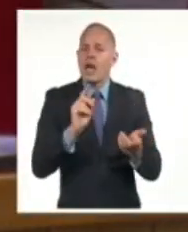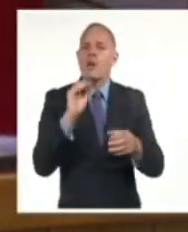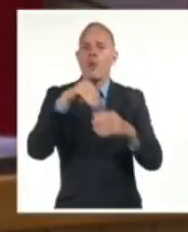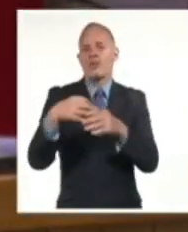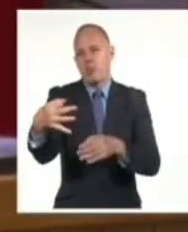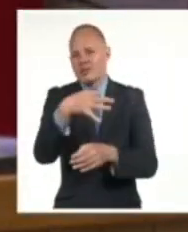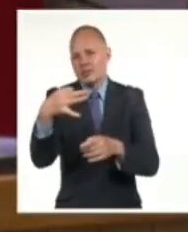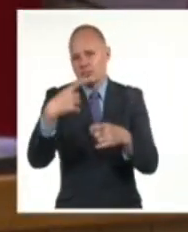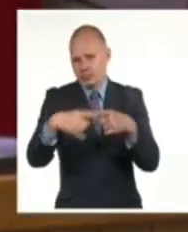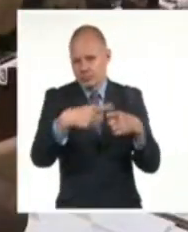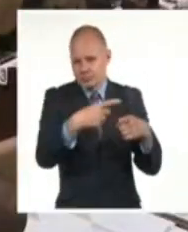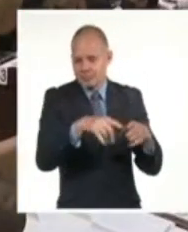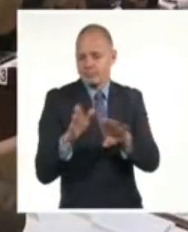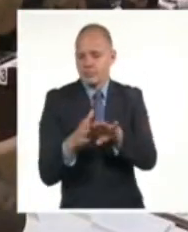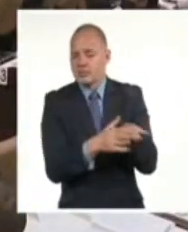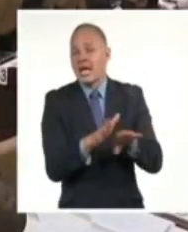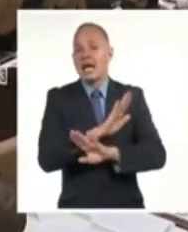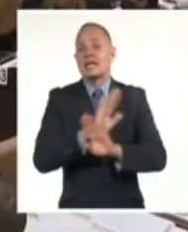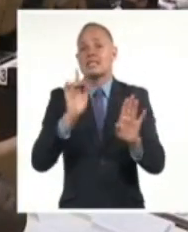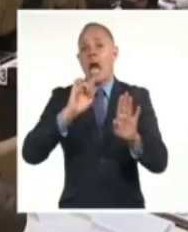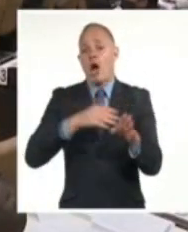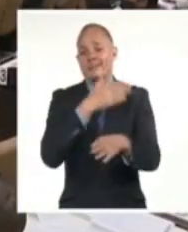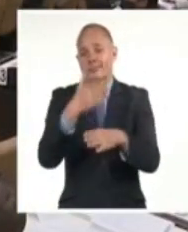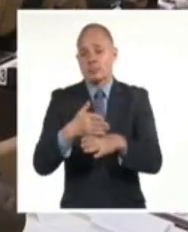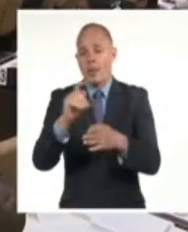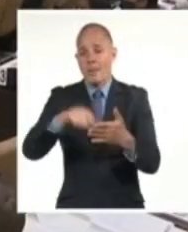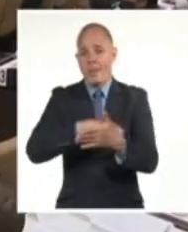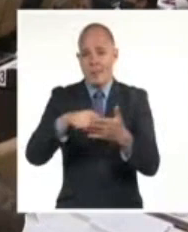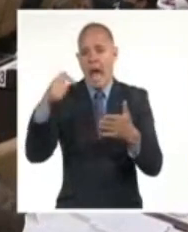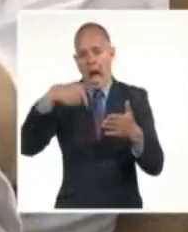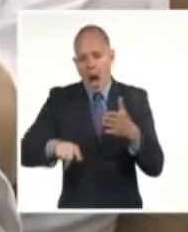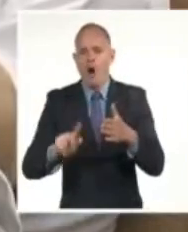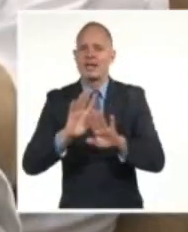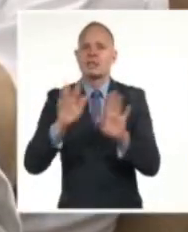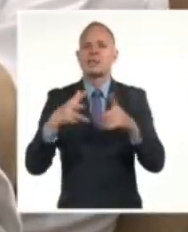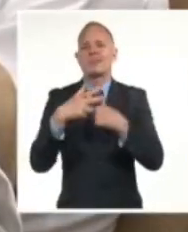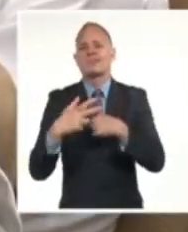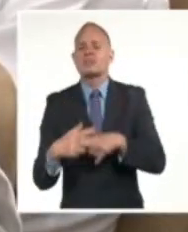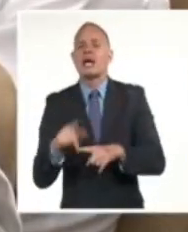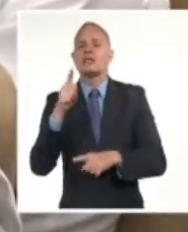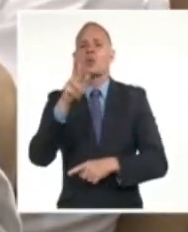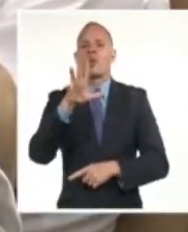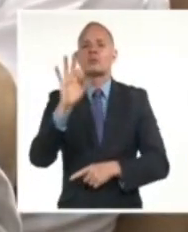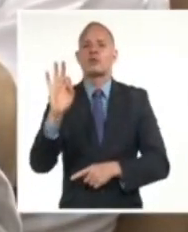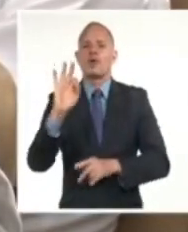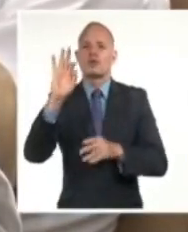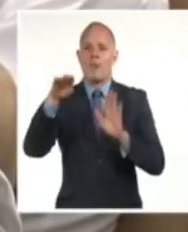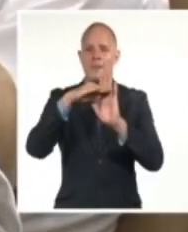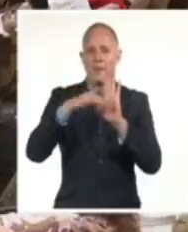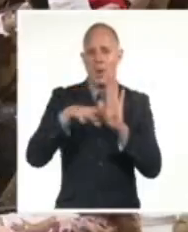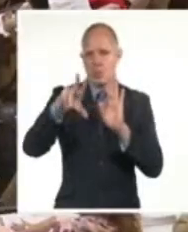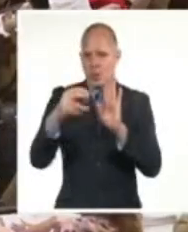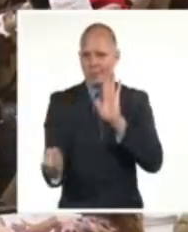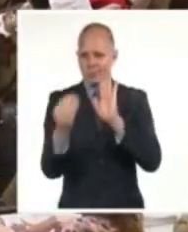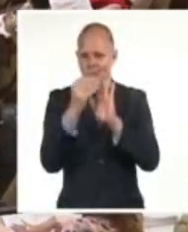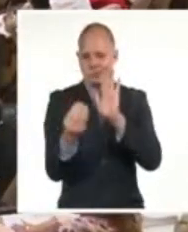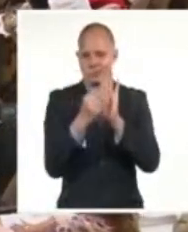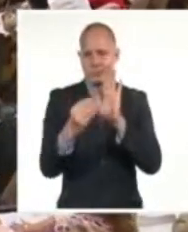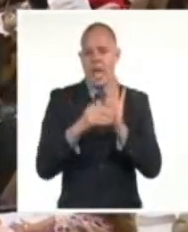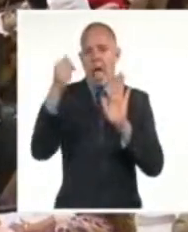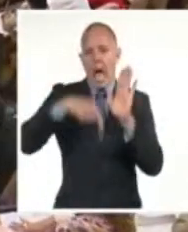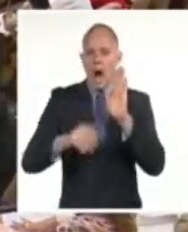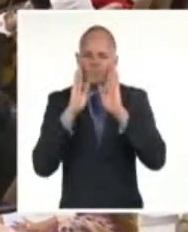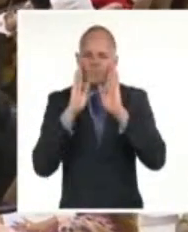Estrategia Económica y Social fue actualizada, con 158 medidas que ponen énfasis en los resultados de la